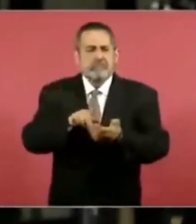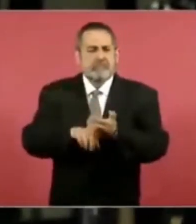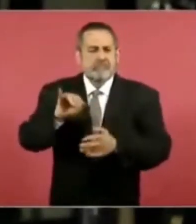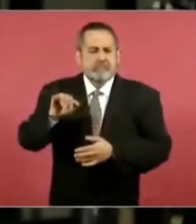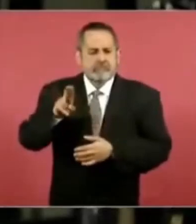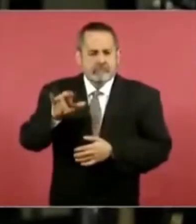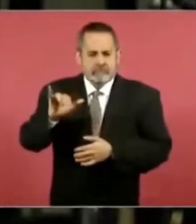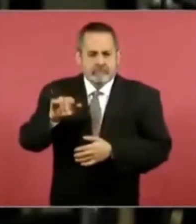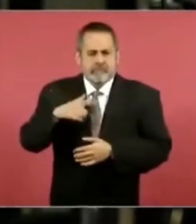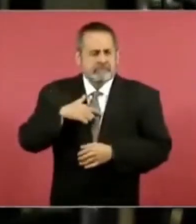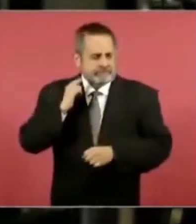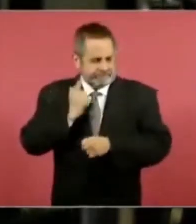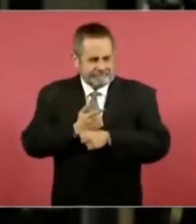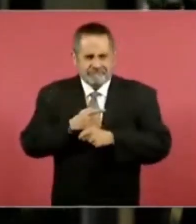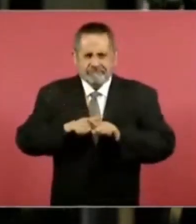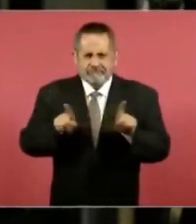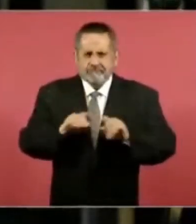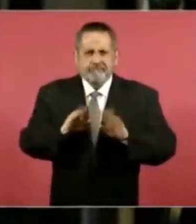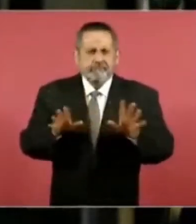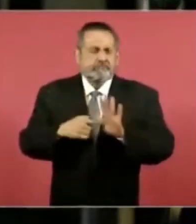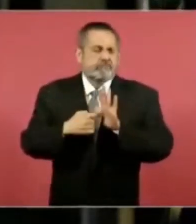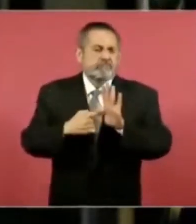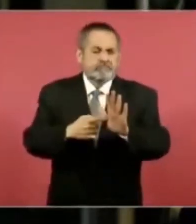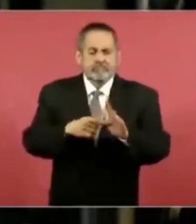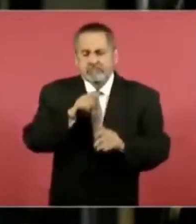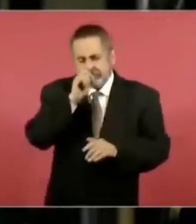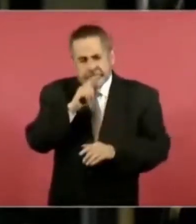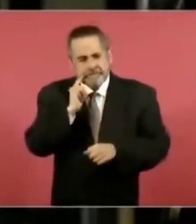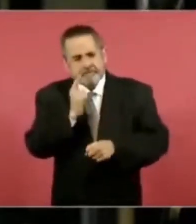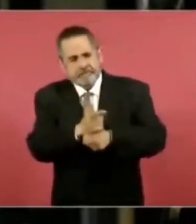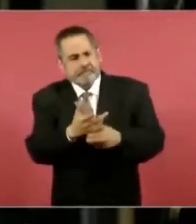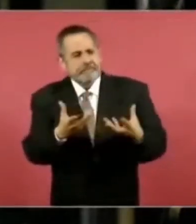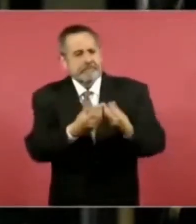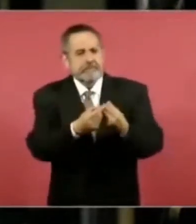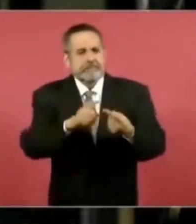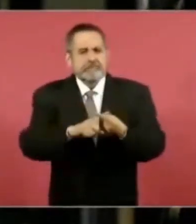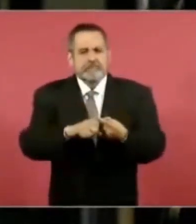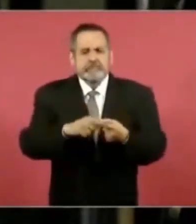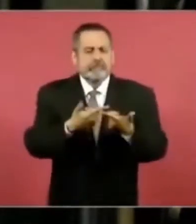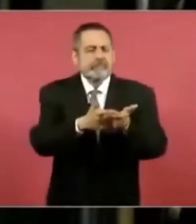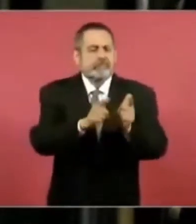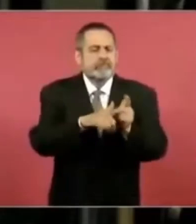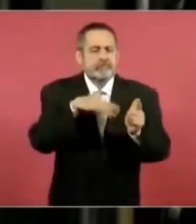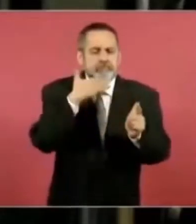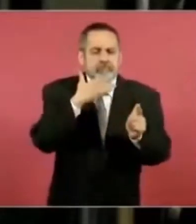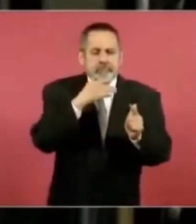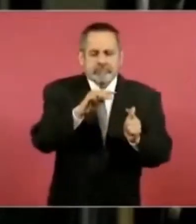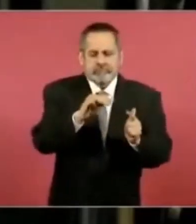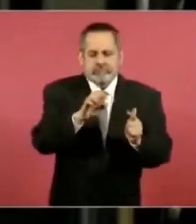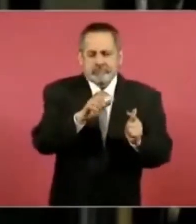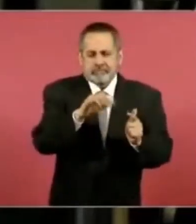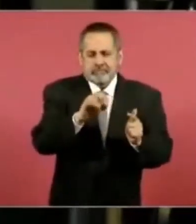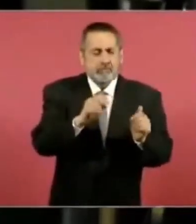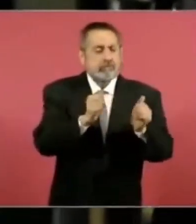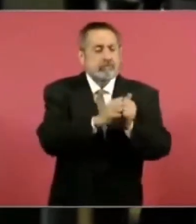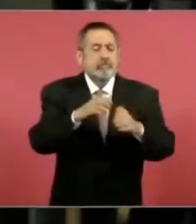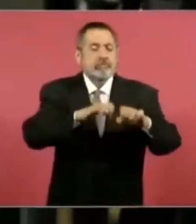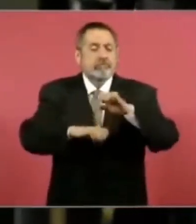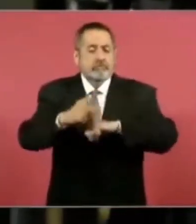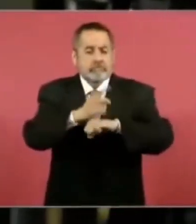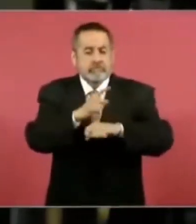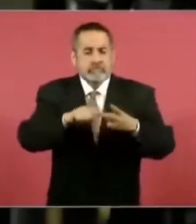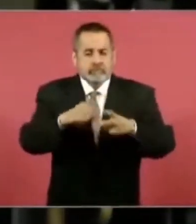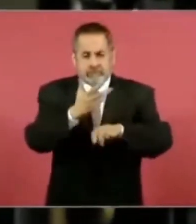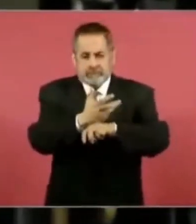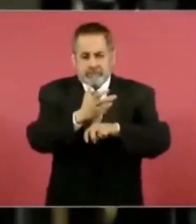revelado también los nexos de mexicanos contra la corrupción e impunidad con la Embajada de Estados Unidos.